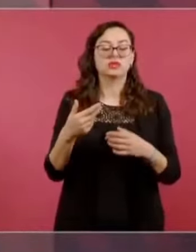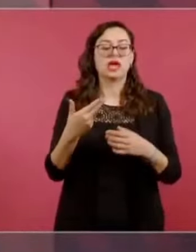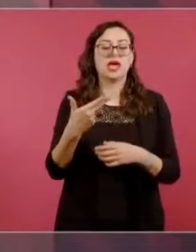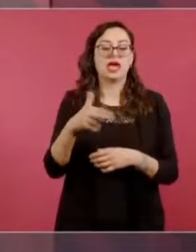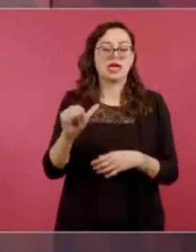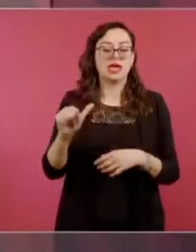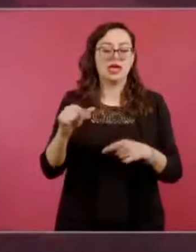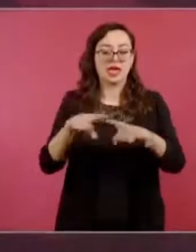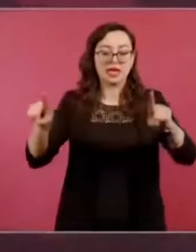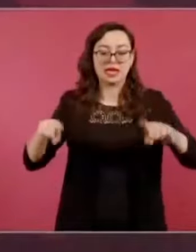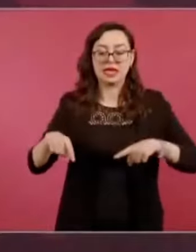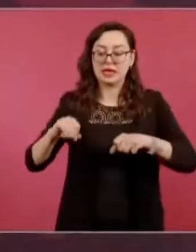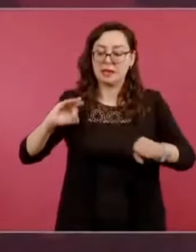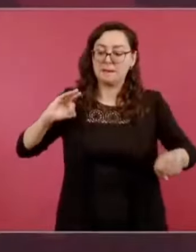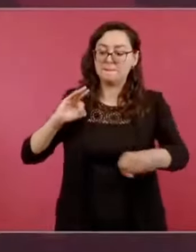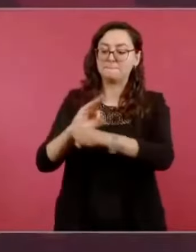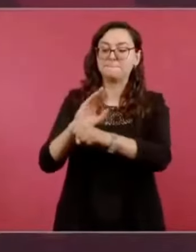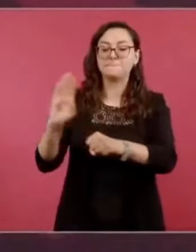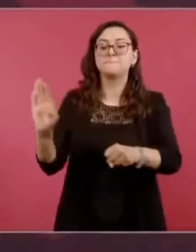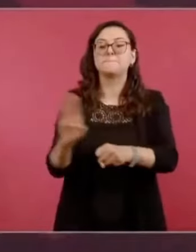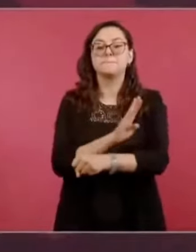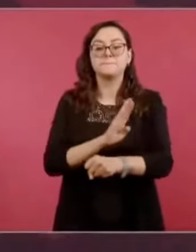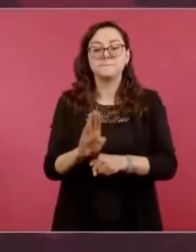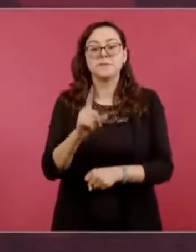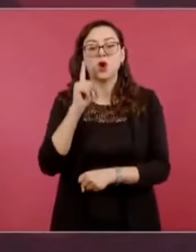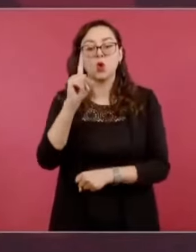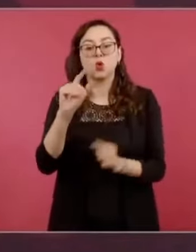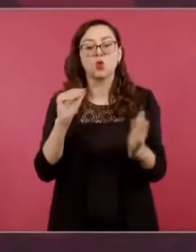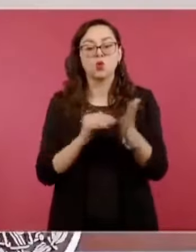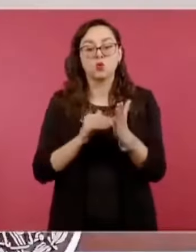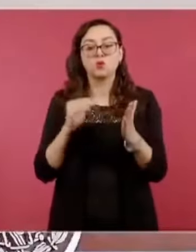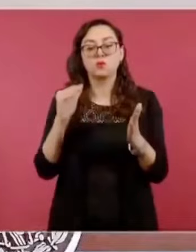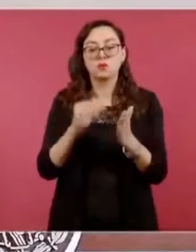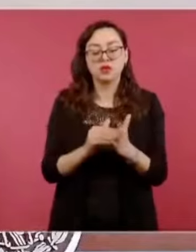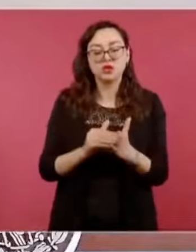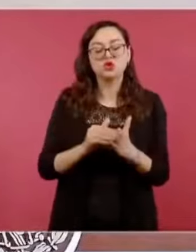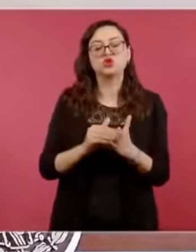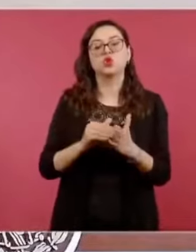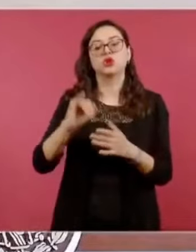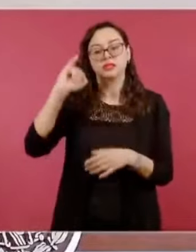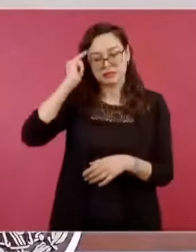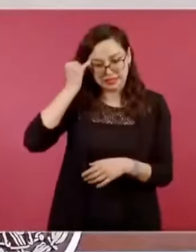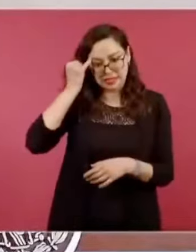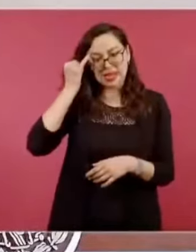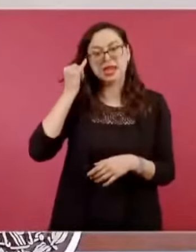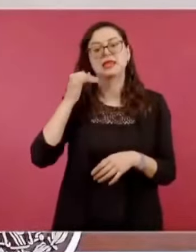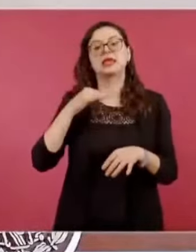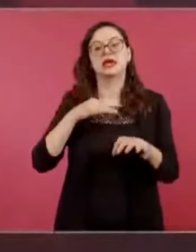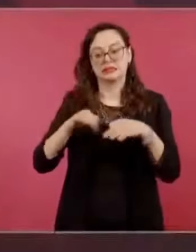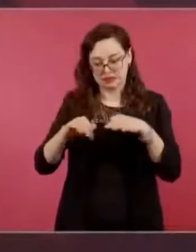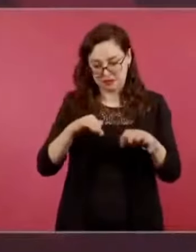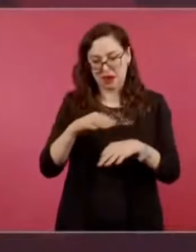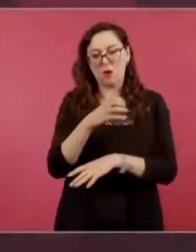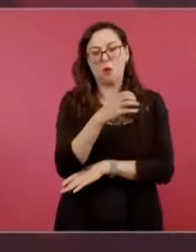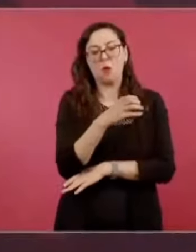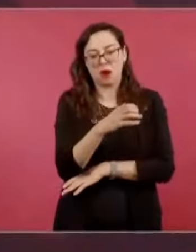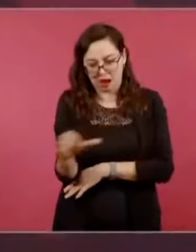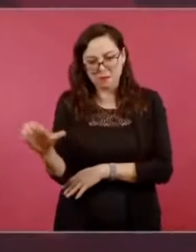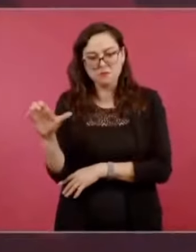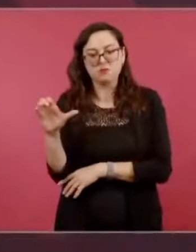de más de un millón de indígenas, peones y jornaleros